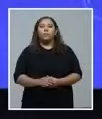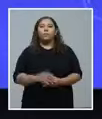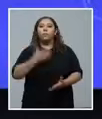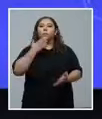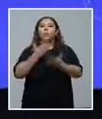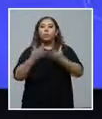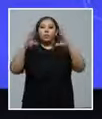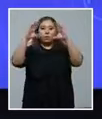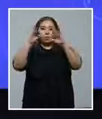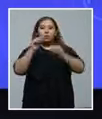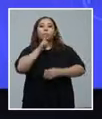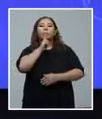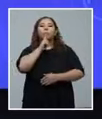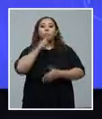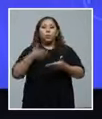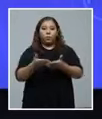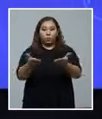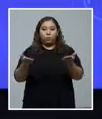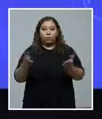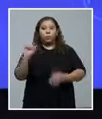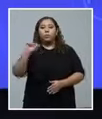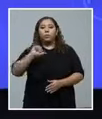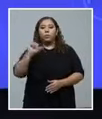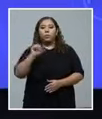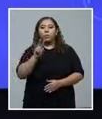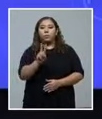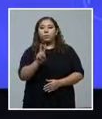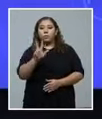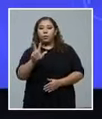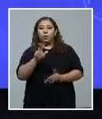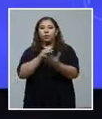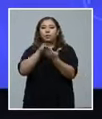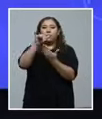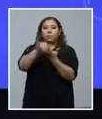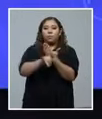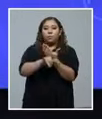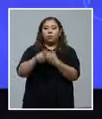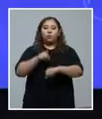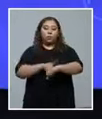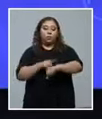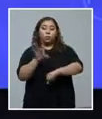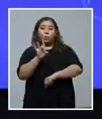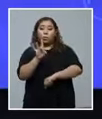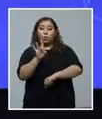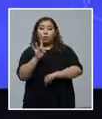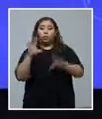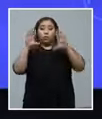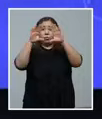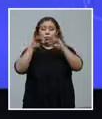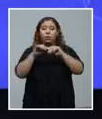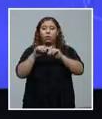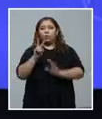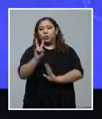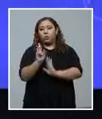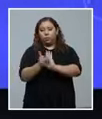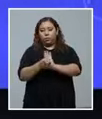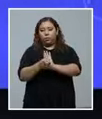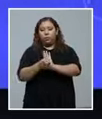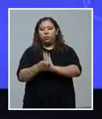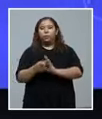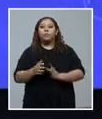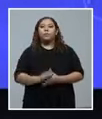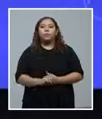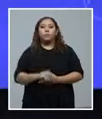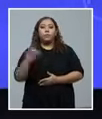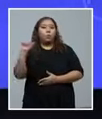Buenas noches, pueblo hondureño. Hoy es 23 de mayo, son las 8 de la noche con dos minutos y vamos a dar las actualizaciones